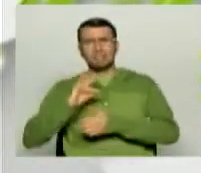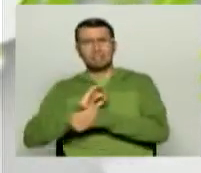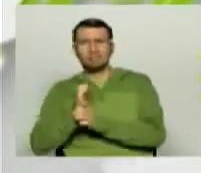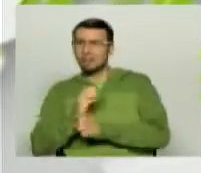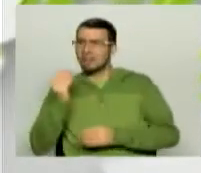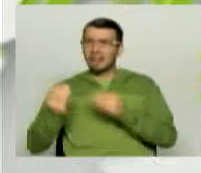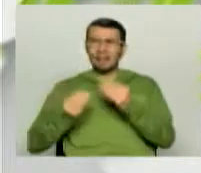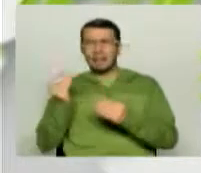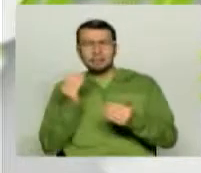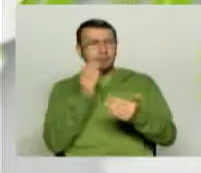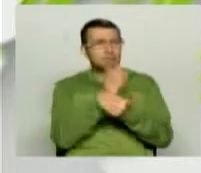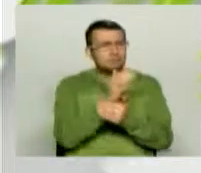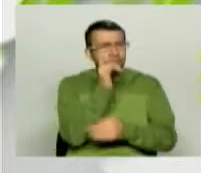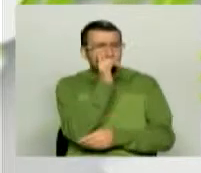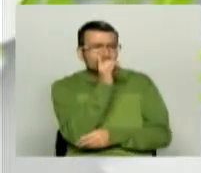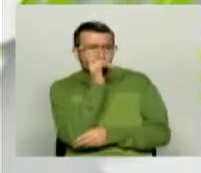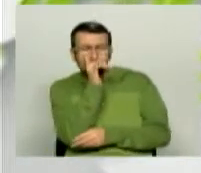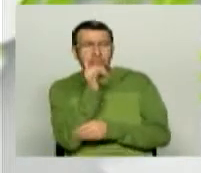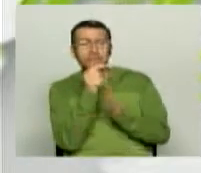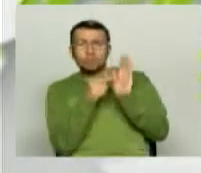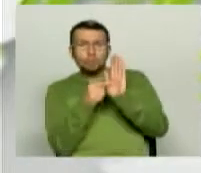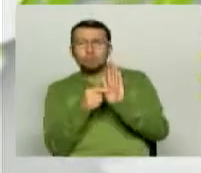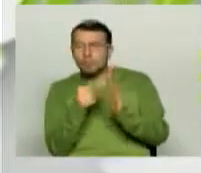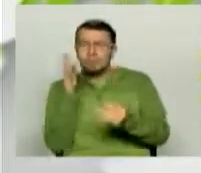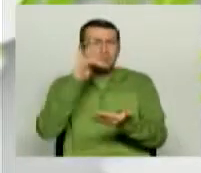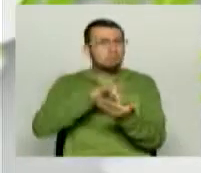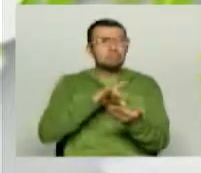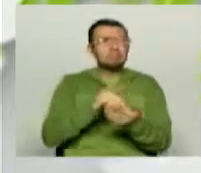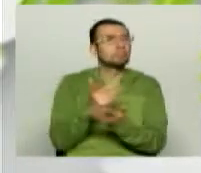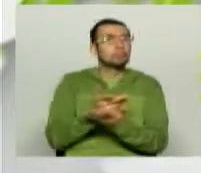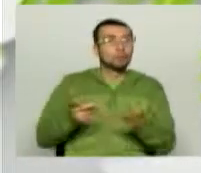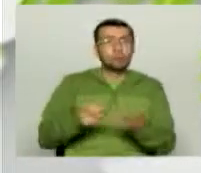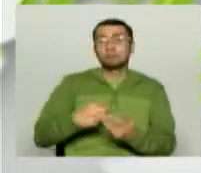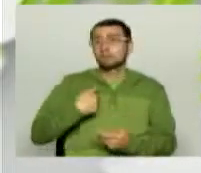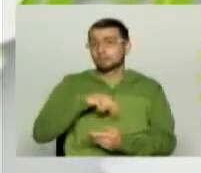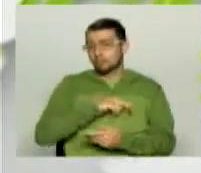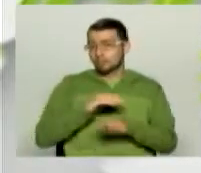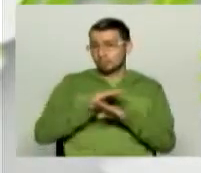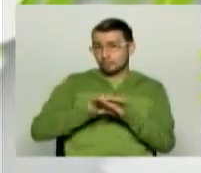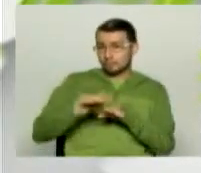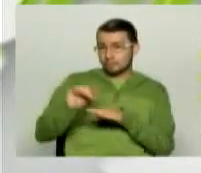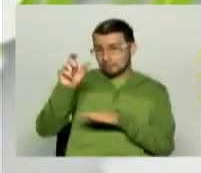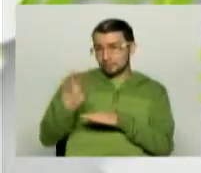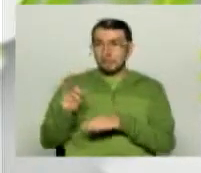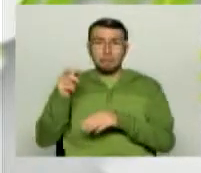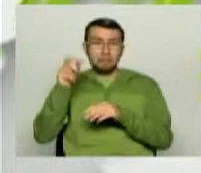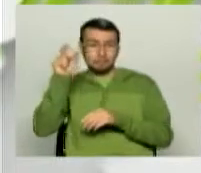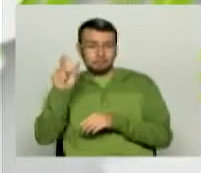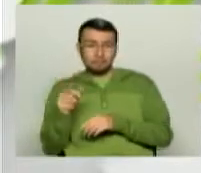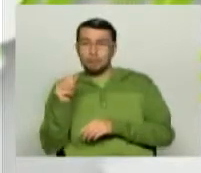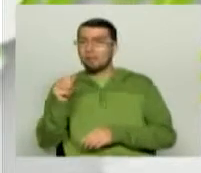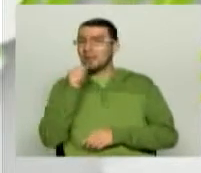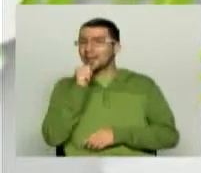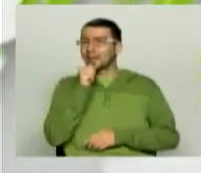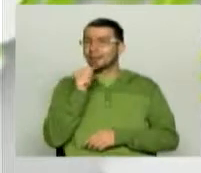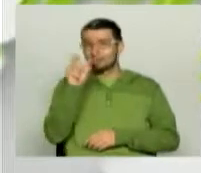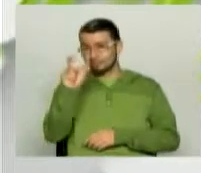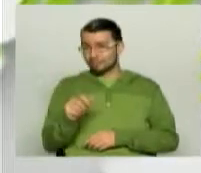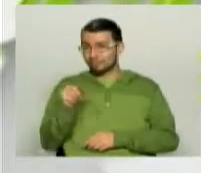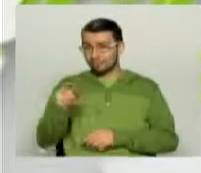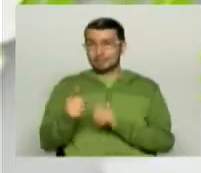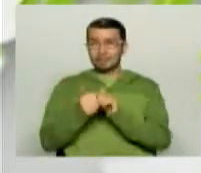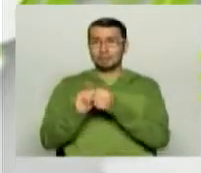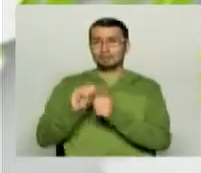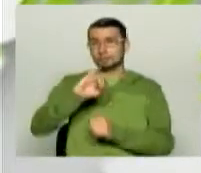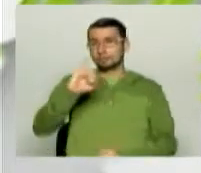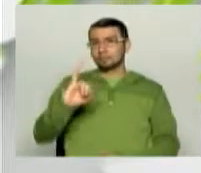viene haciendo cubrimiento de este importante certamen deportivo, hemos invitado al periodista y presentador de la sección de deportes de Telecafé Noticias,